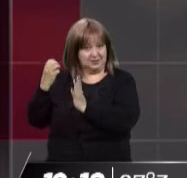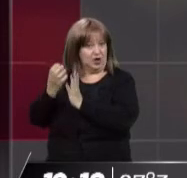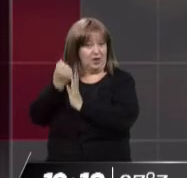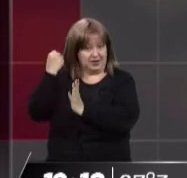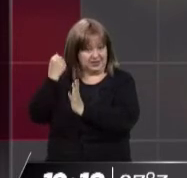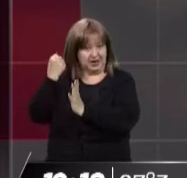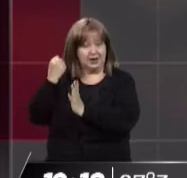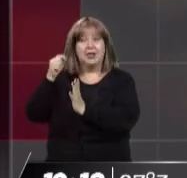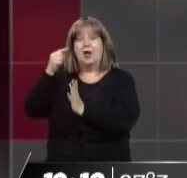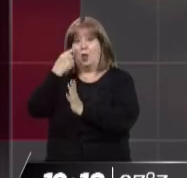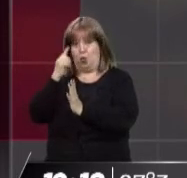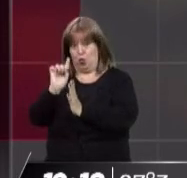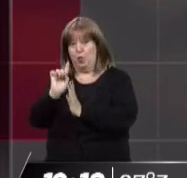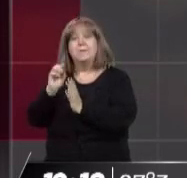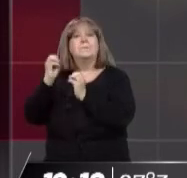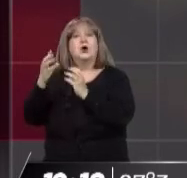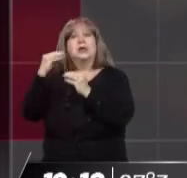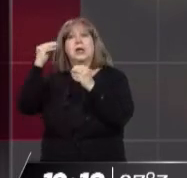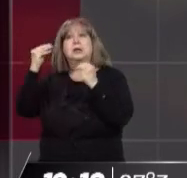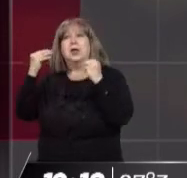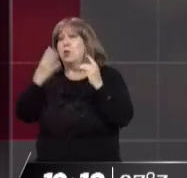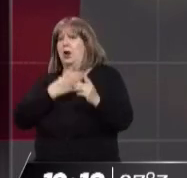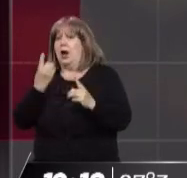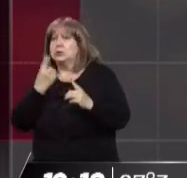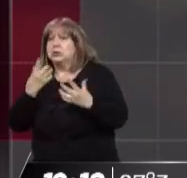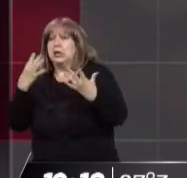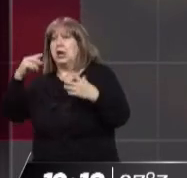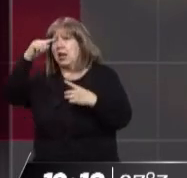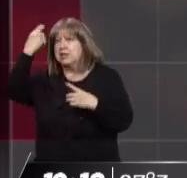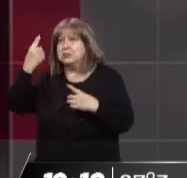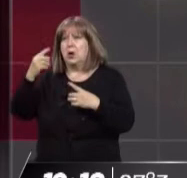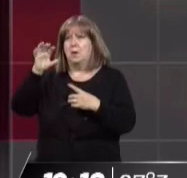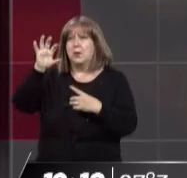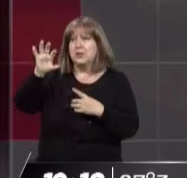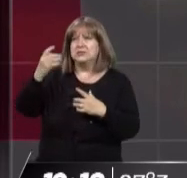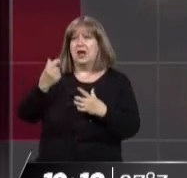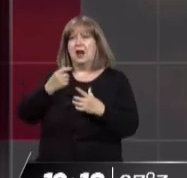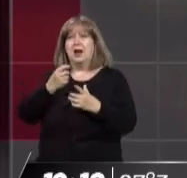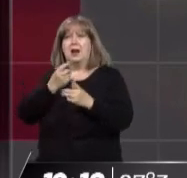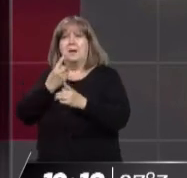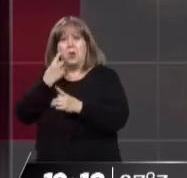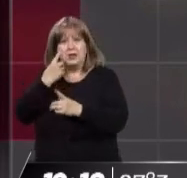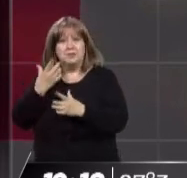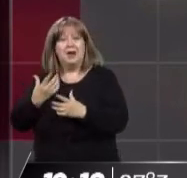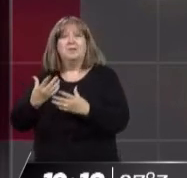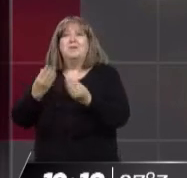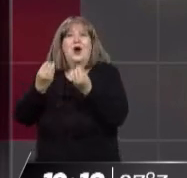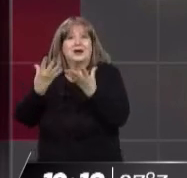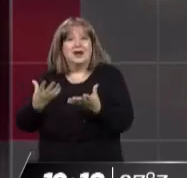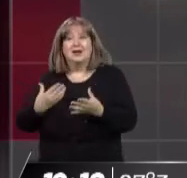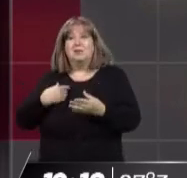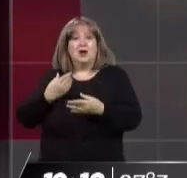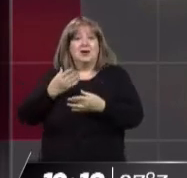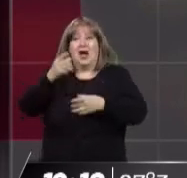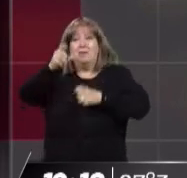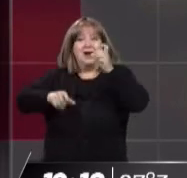porque hay mucha preocupación de autoridades nacionales, provinciales, municipales, por mucha gente que porque no tiene acceso, porque no